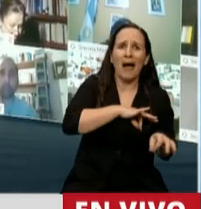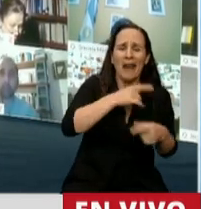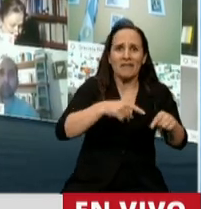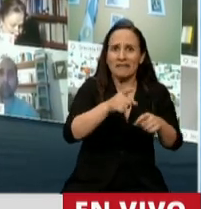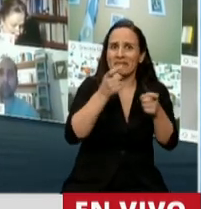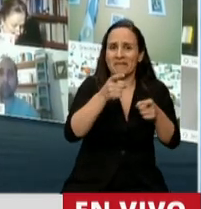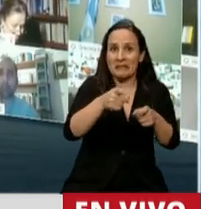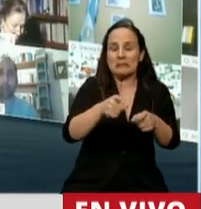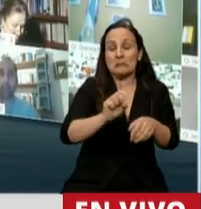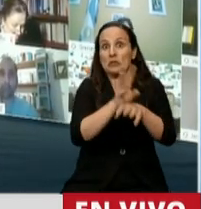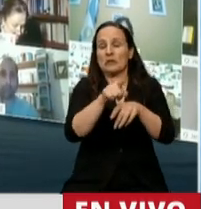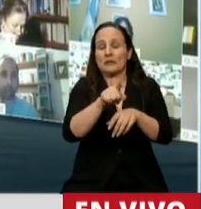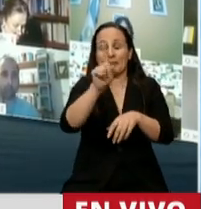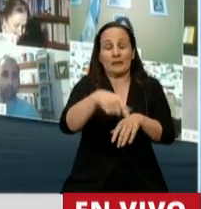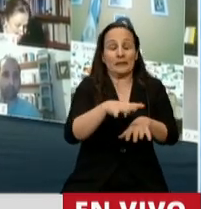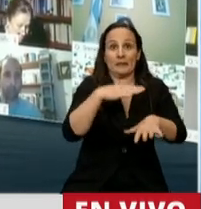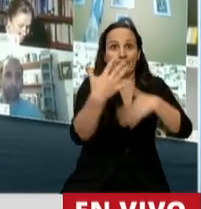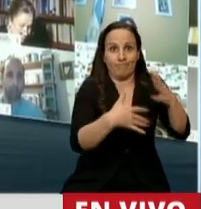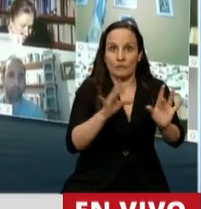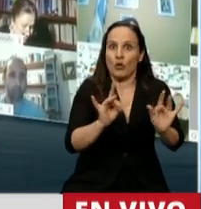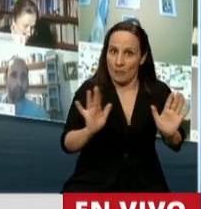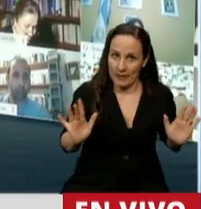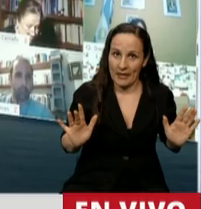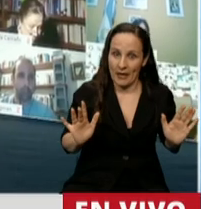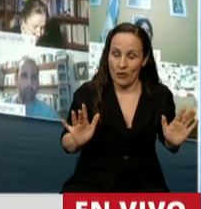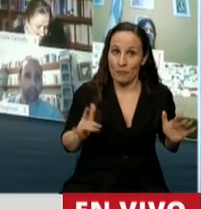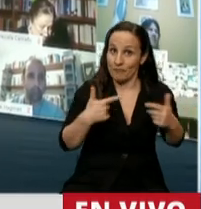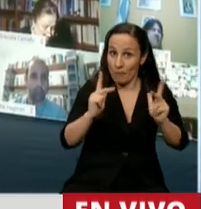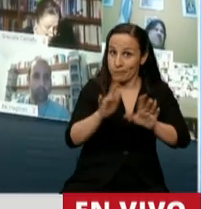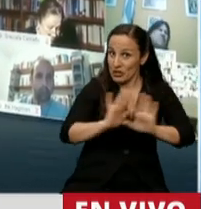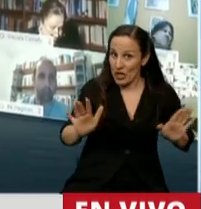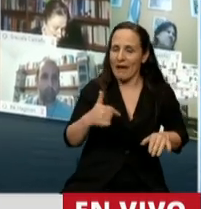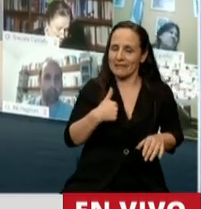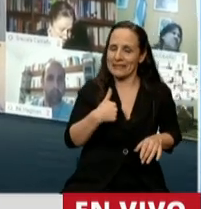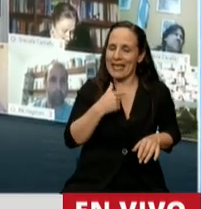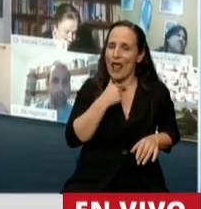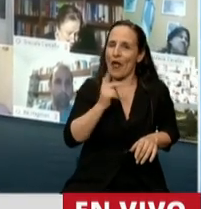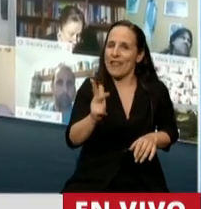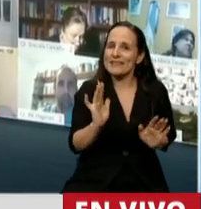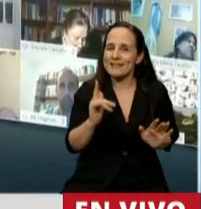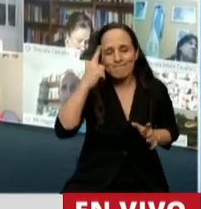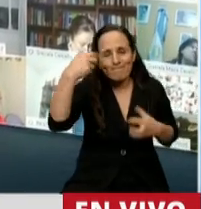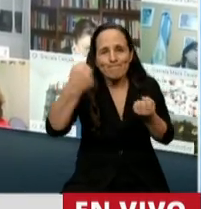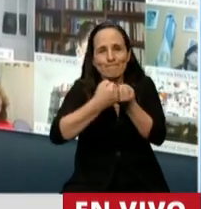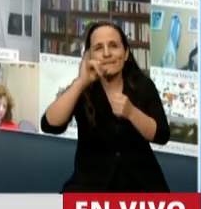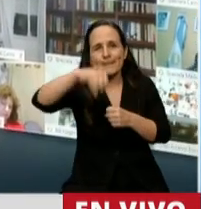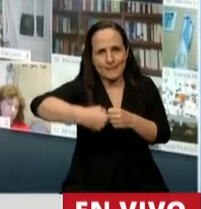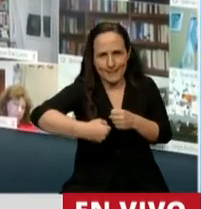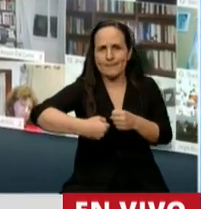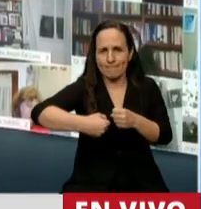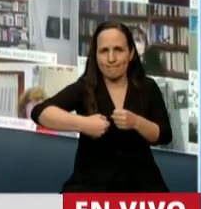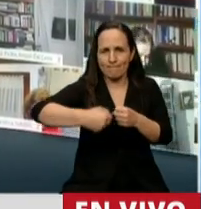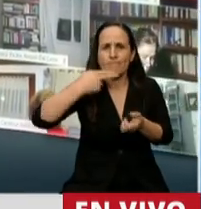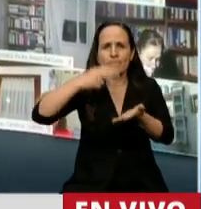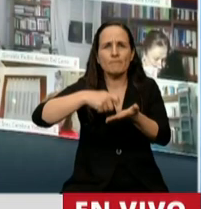Así que, dicho esto, presidente, quiero hablar ahora de que coincidimos con que es necesaria una moratoria amplia.